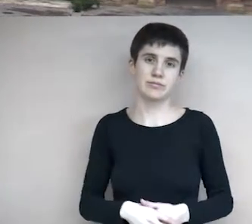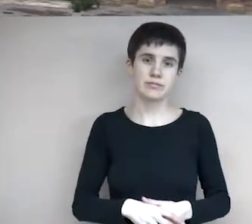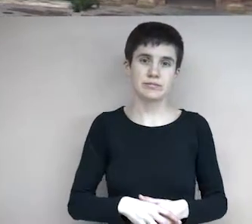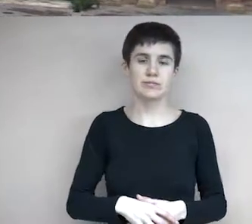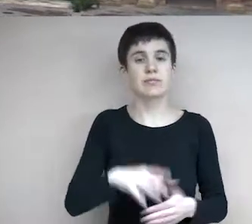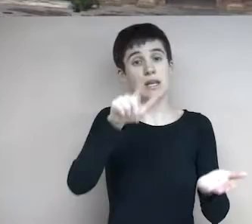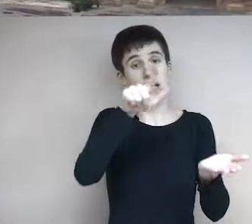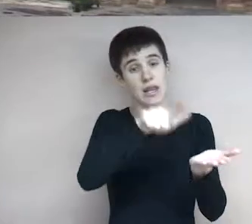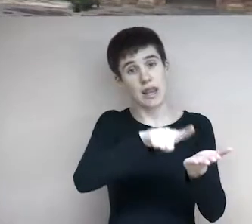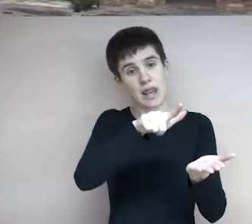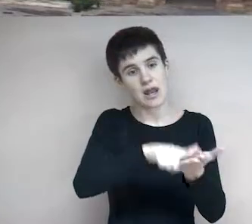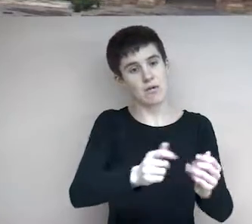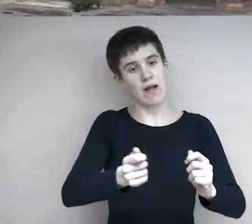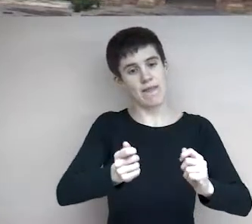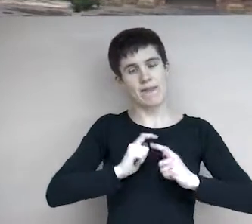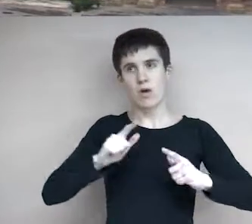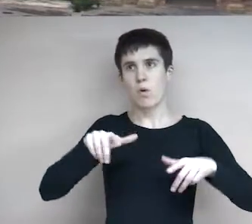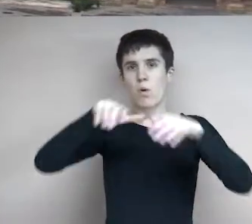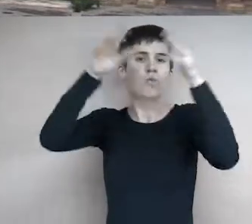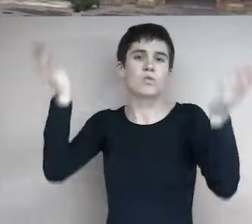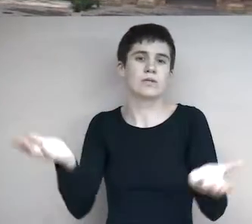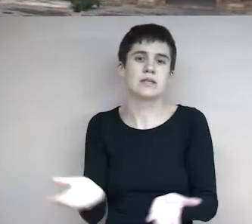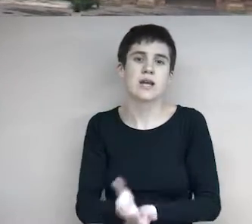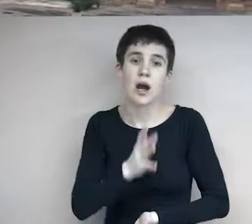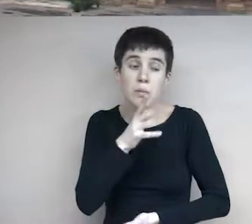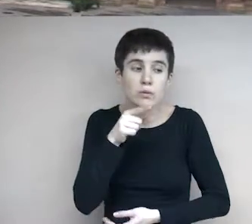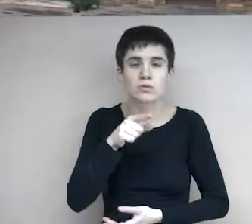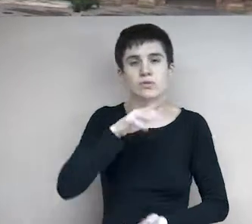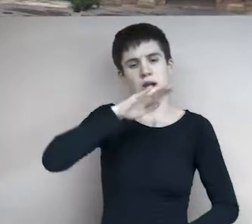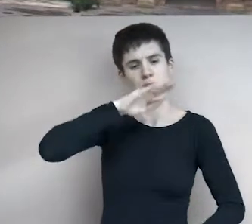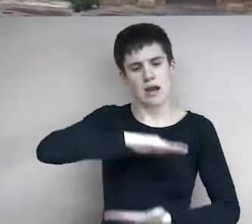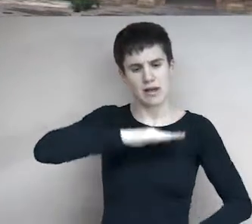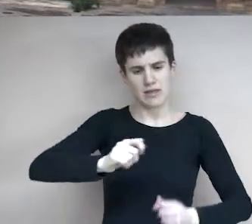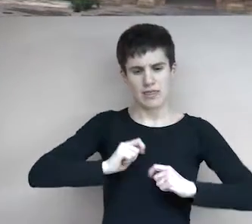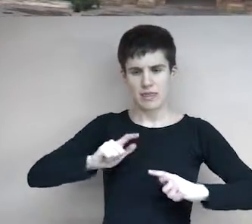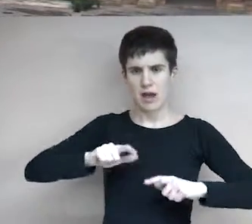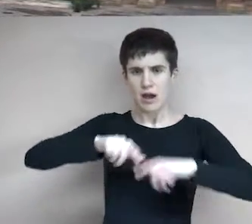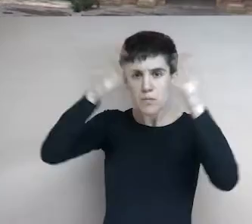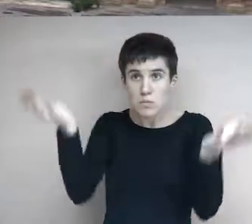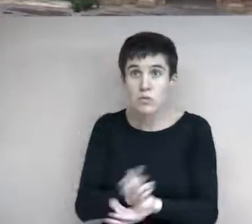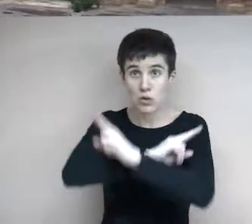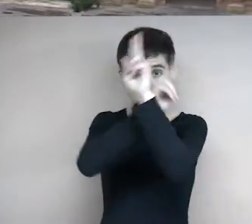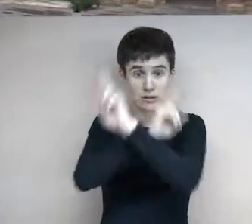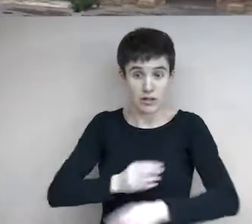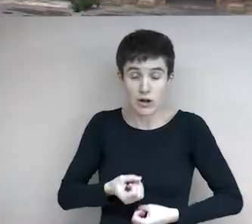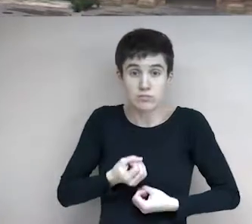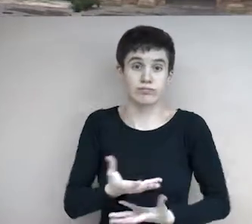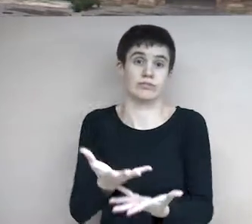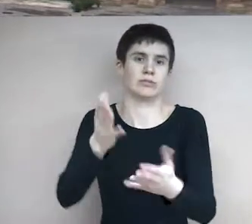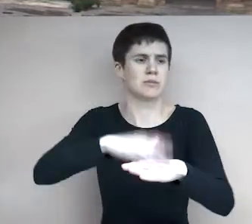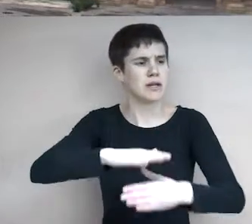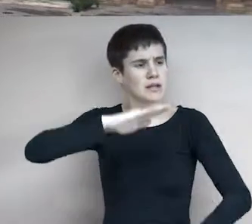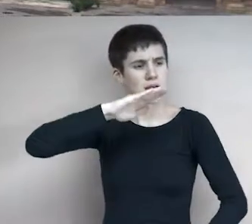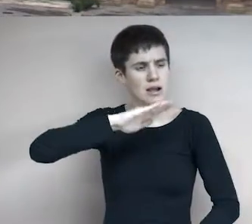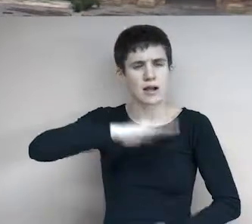La lengua nos hace universales por su poderosa capacidad de proyección internacional y su enorme potencial de